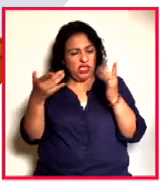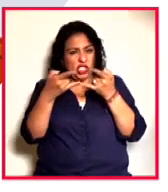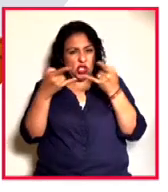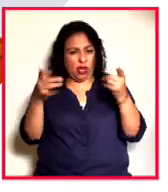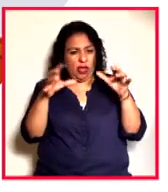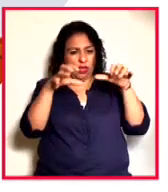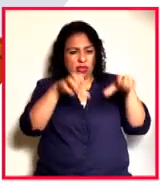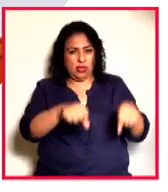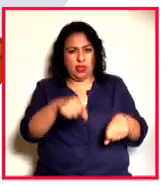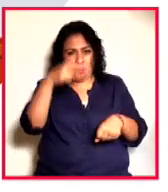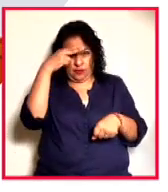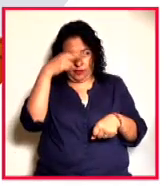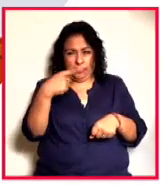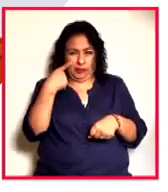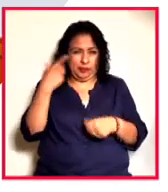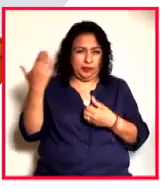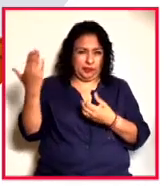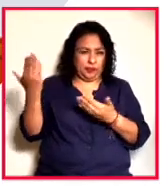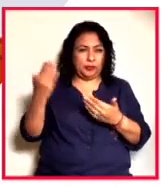país. Vamos a ver de qué manera.